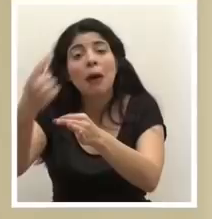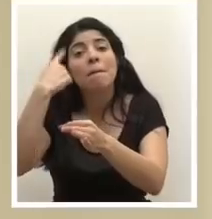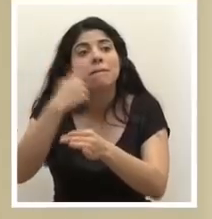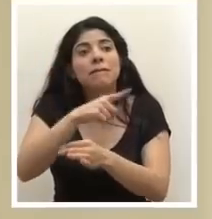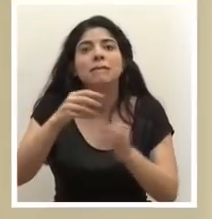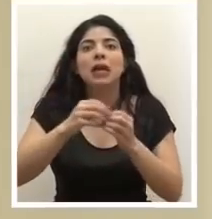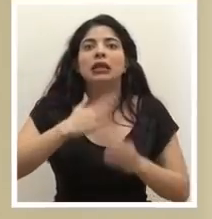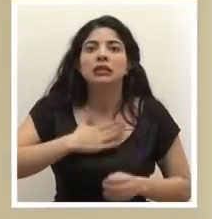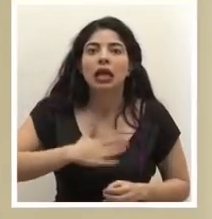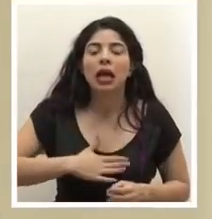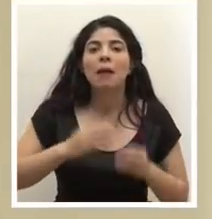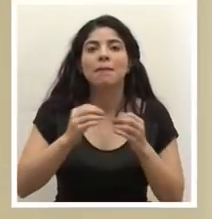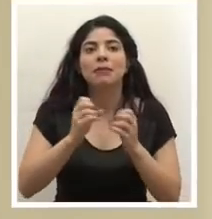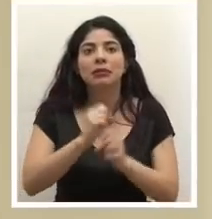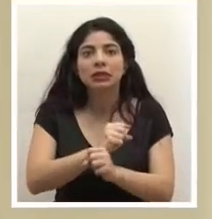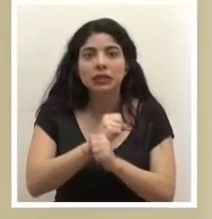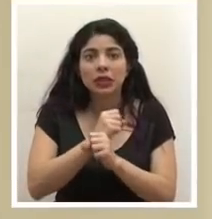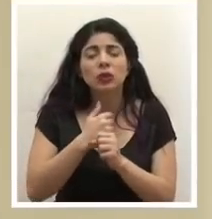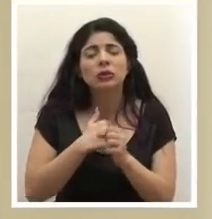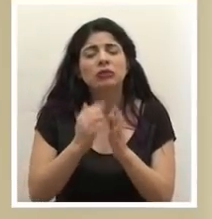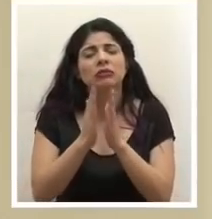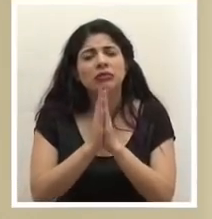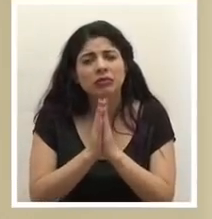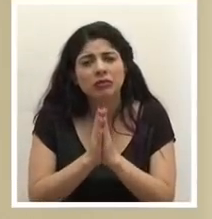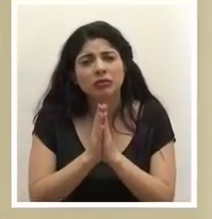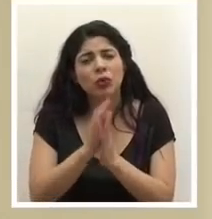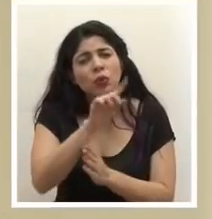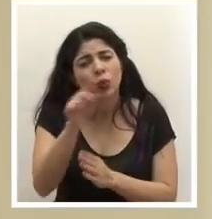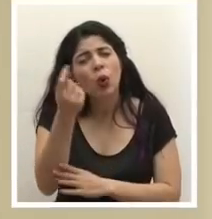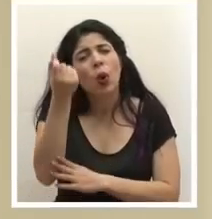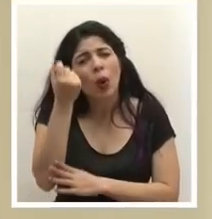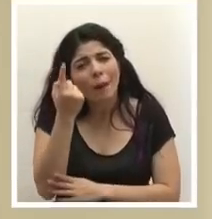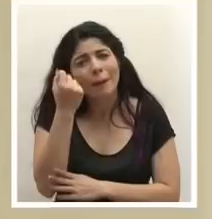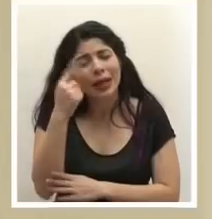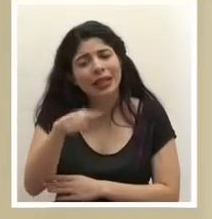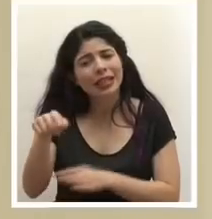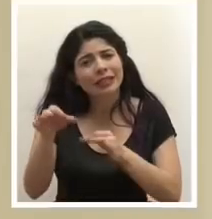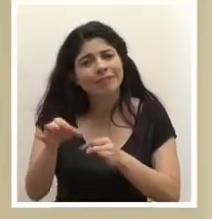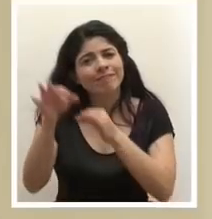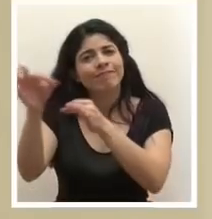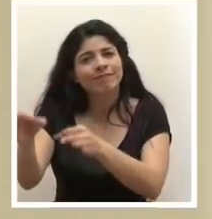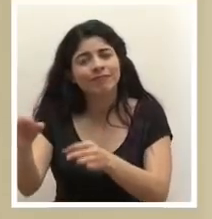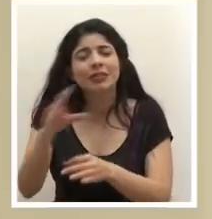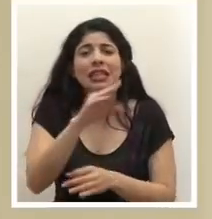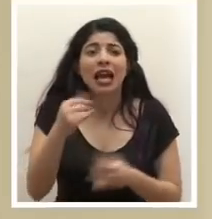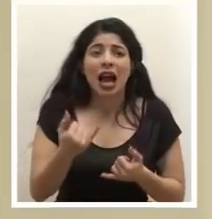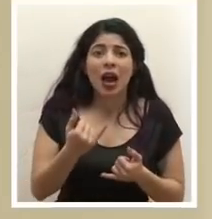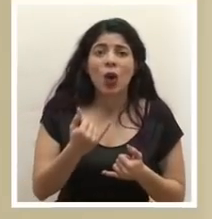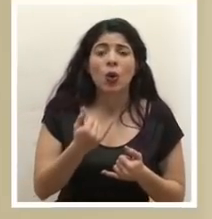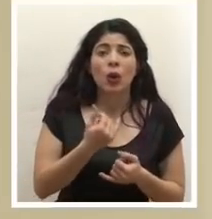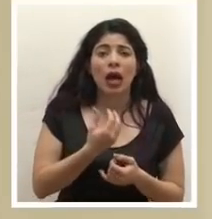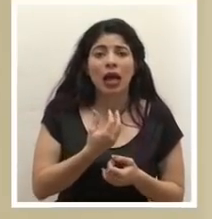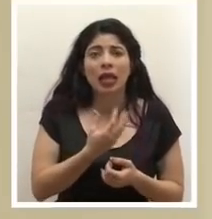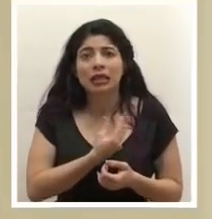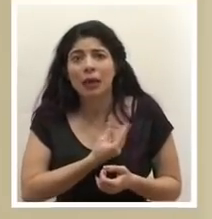tranquilidad, con más seguridad, yo ruego por esa comprensión y por ese tenor que hemos mantenido en medio